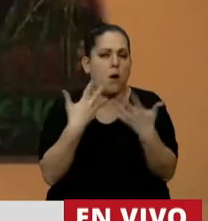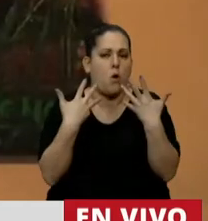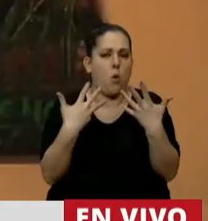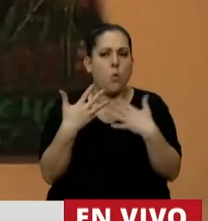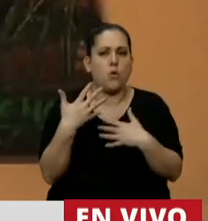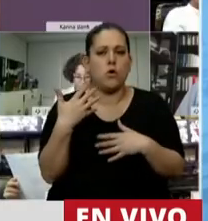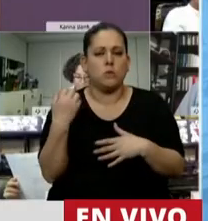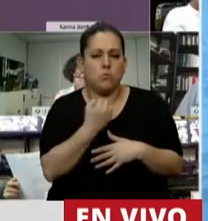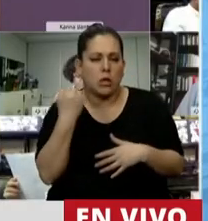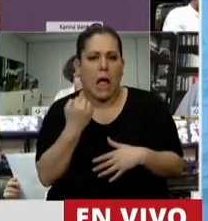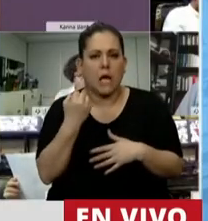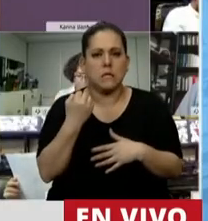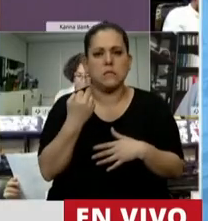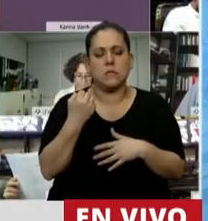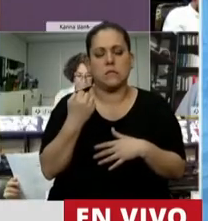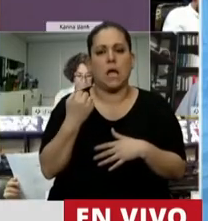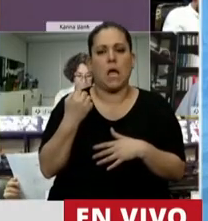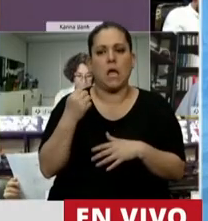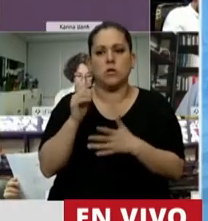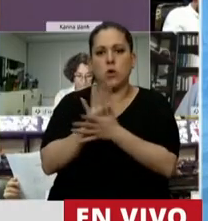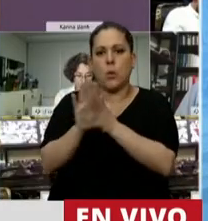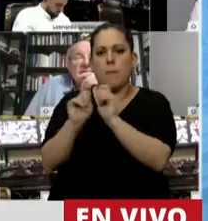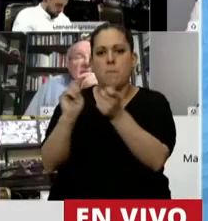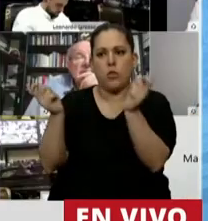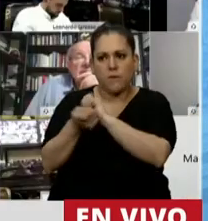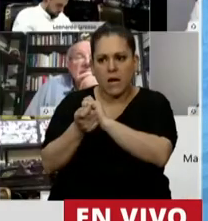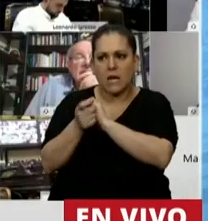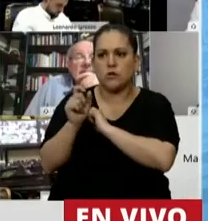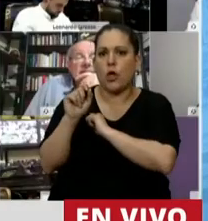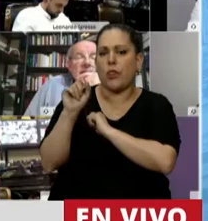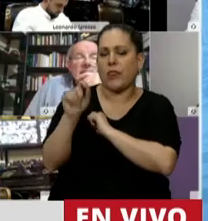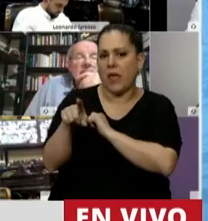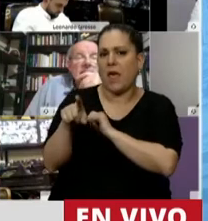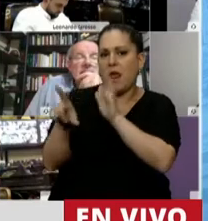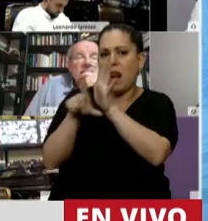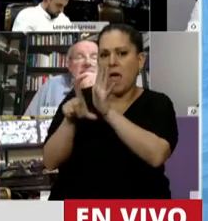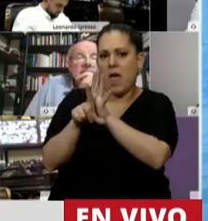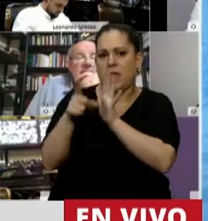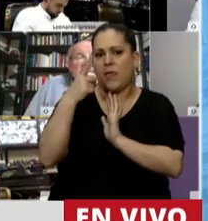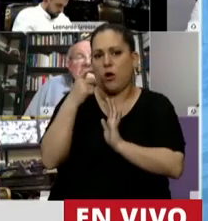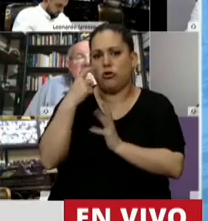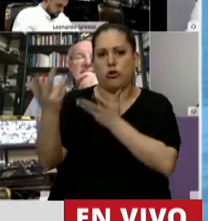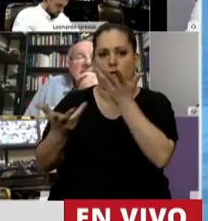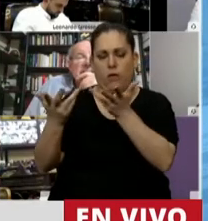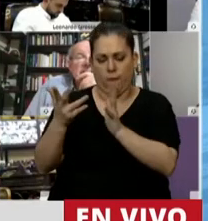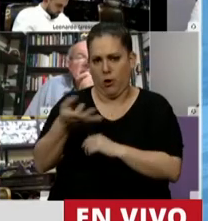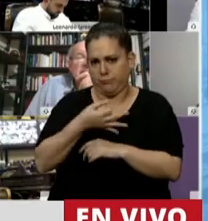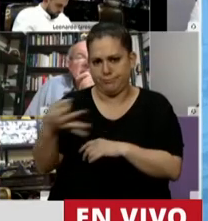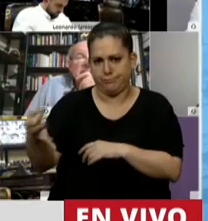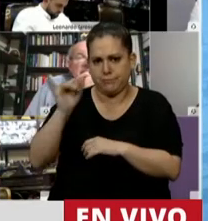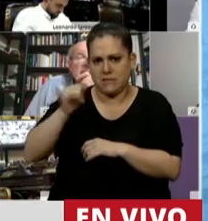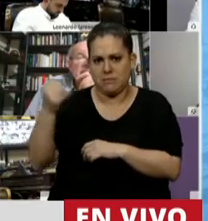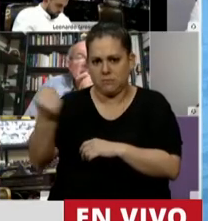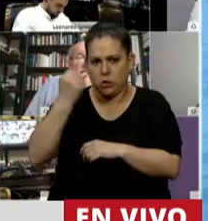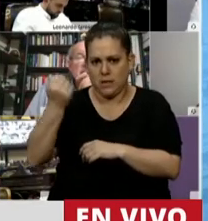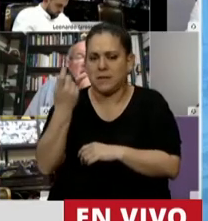importancia que tiene todo lo relativo a la modificación de la ley de manejo del fuego. Pero